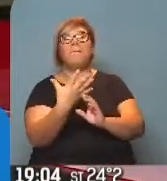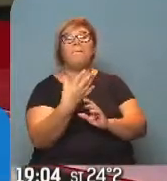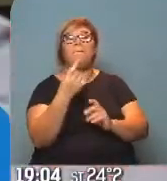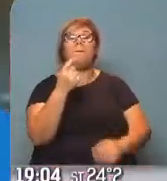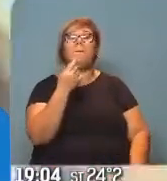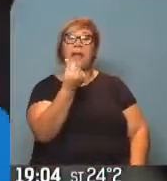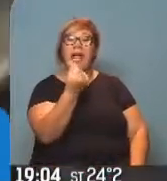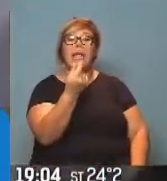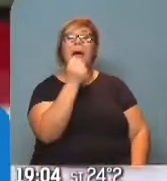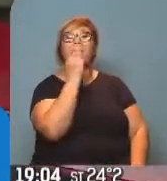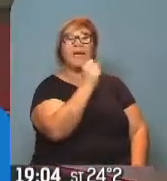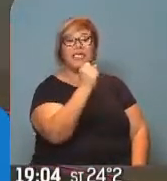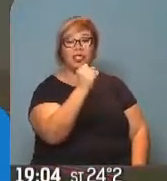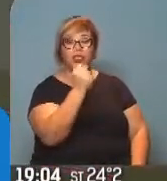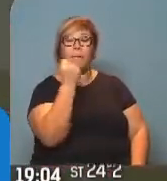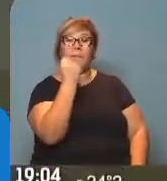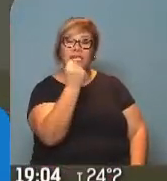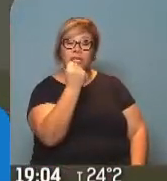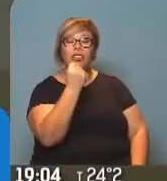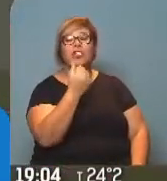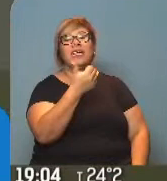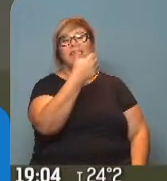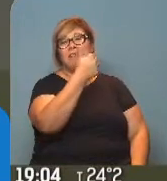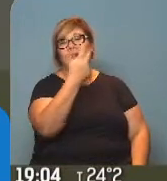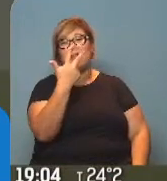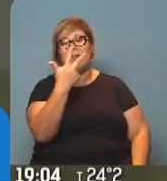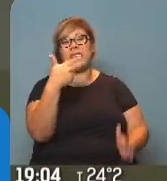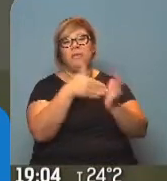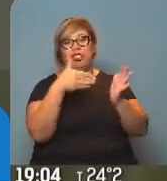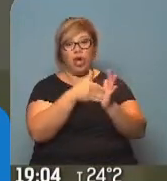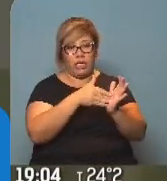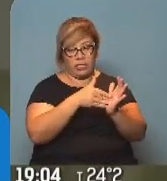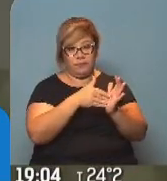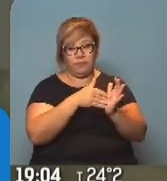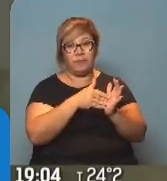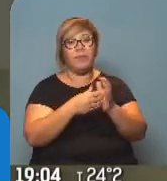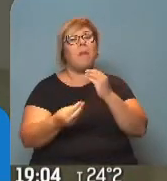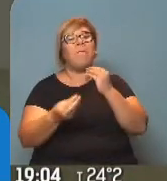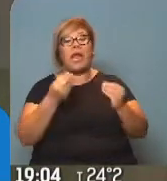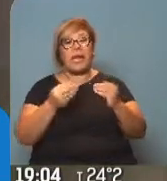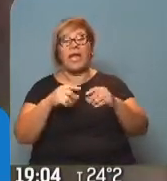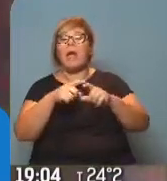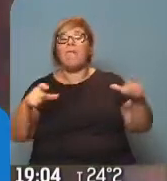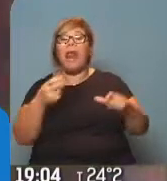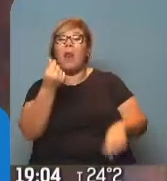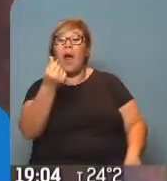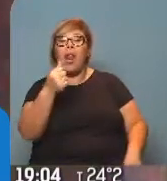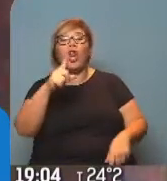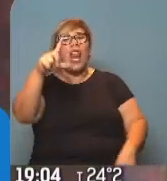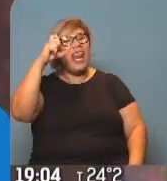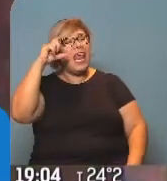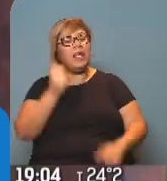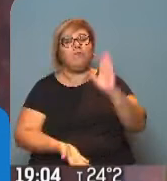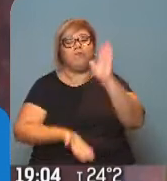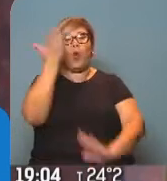63.000 millones. En el segmento mayorista, la divisa de Estados Unidos marcó una suba importante, en este